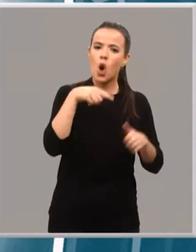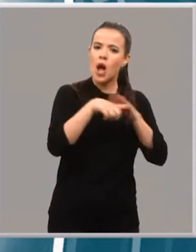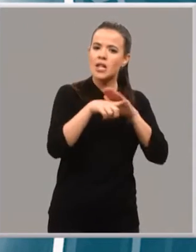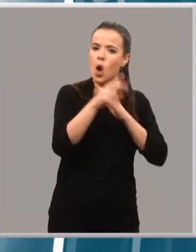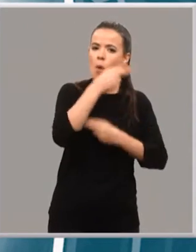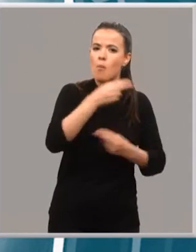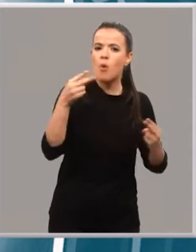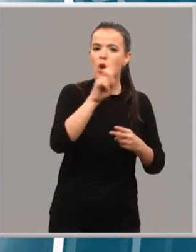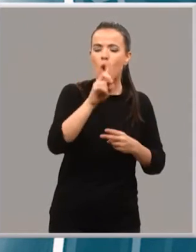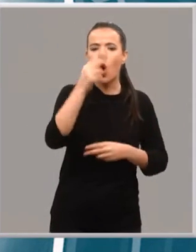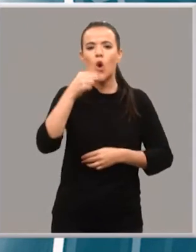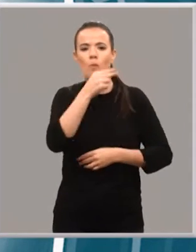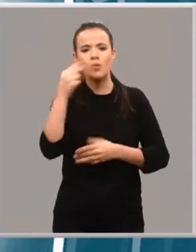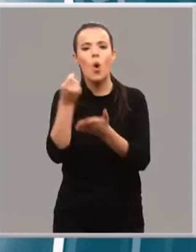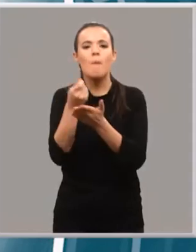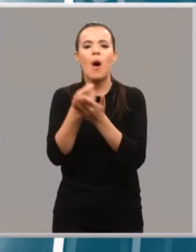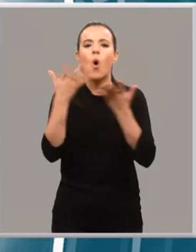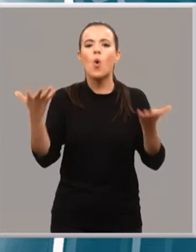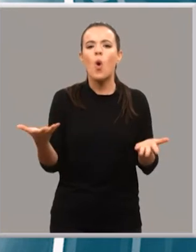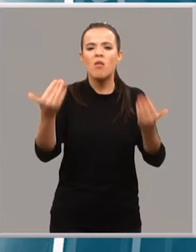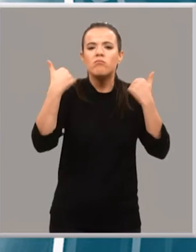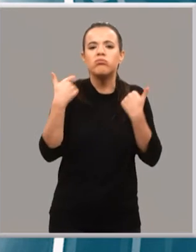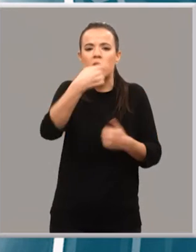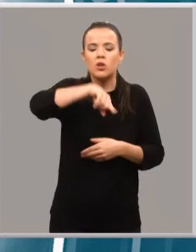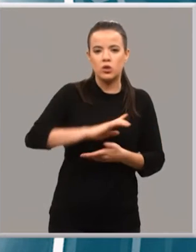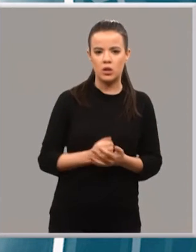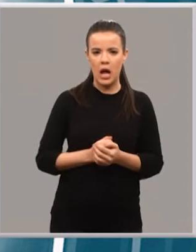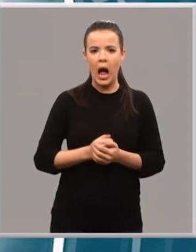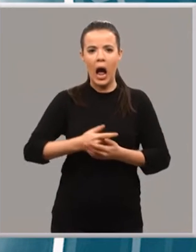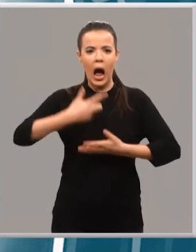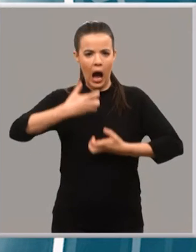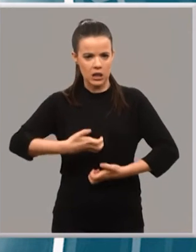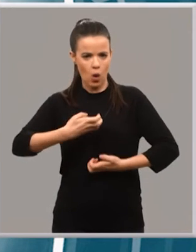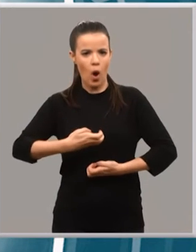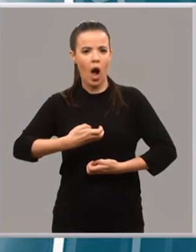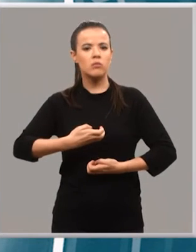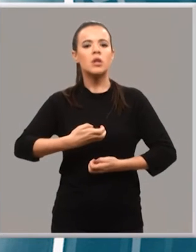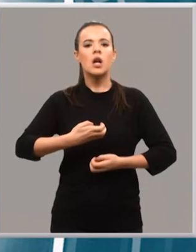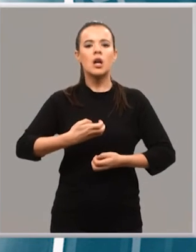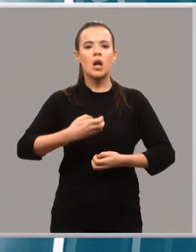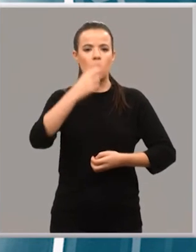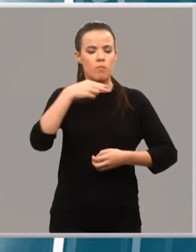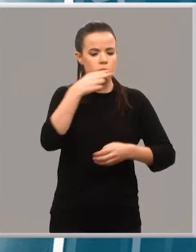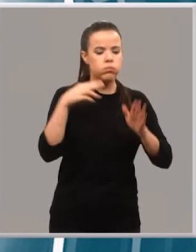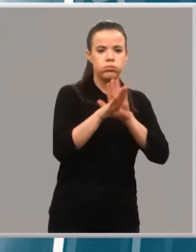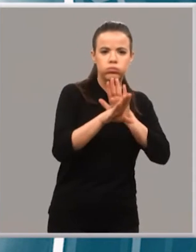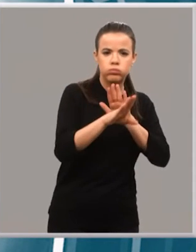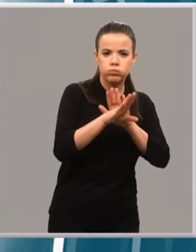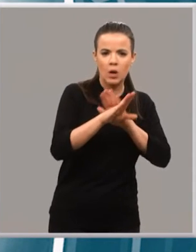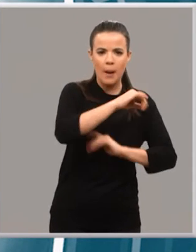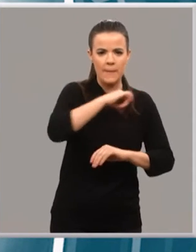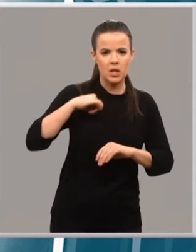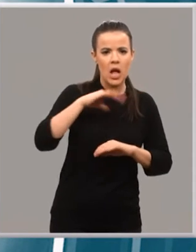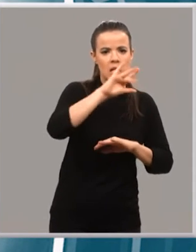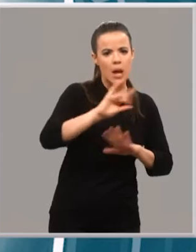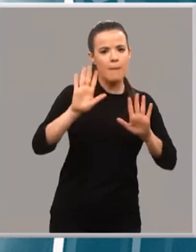público, qué compromisos de pago vamos a asumir. Andreu asegura que el compromiso se mantiene. Su gobierno revertirá privatizaciones, pero no